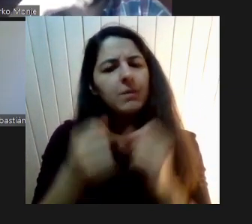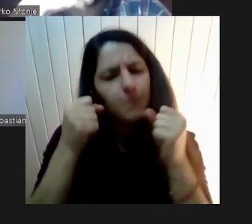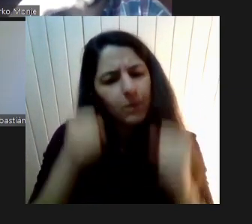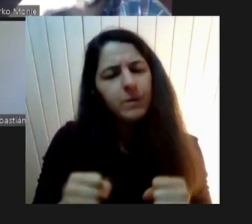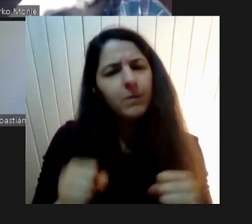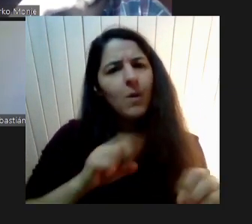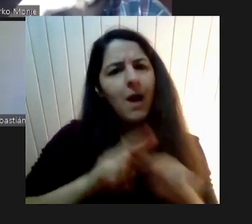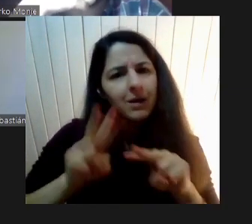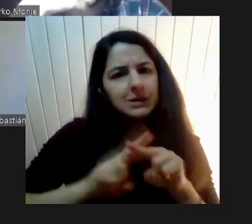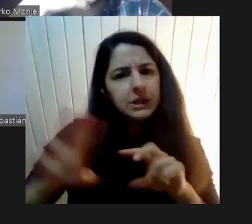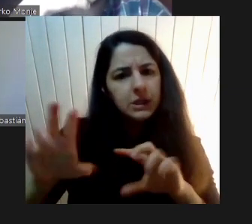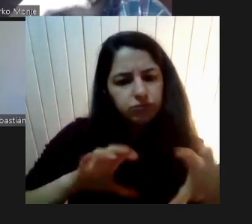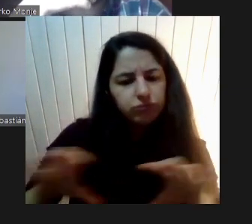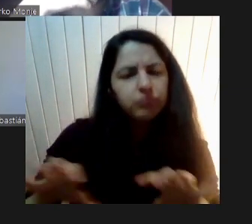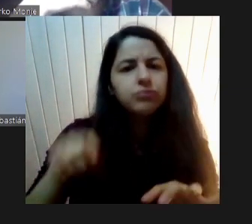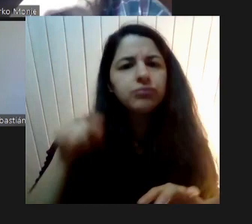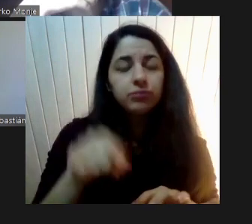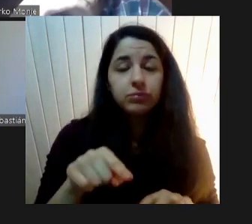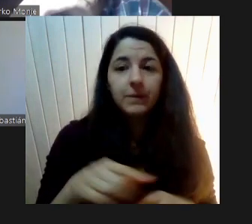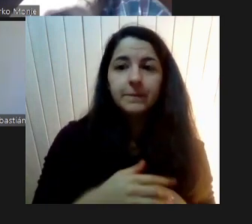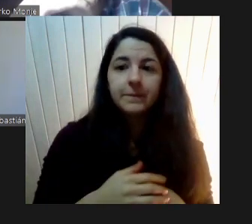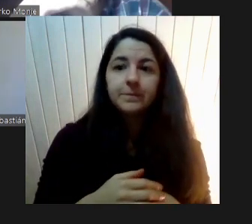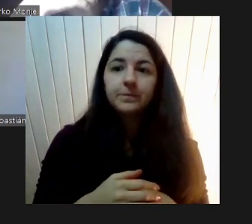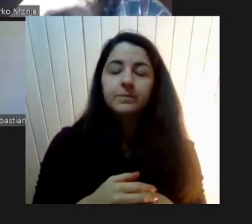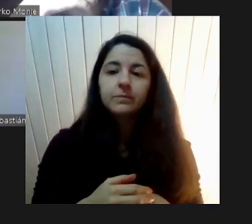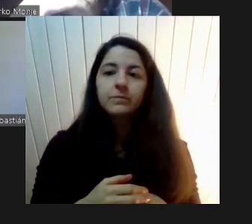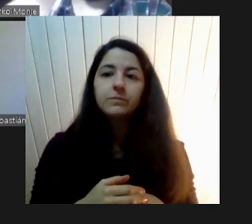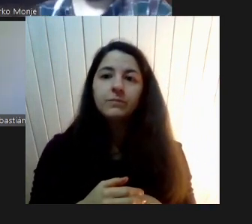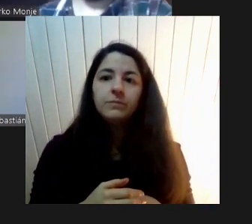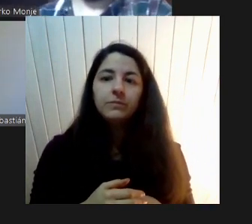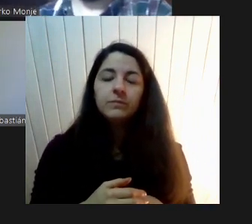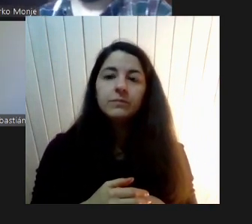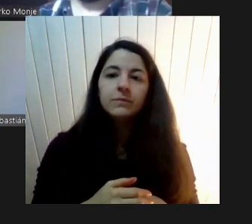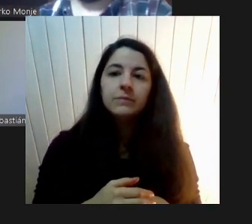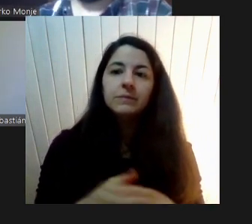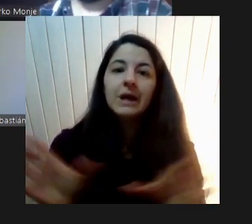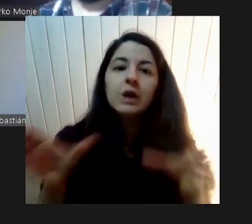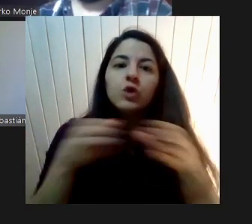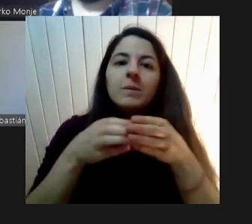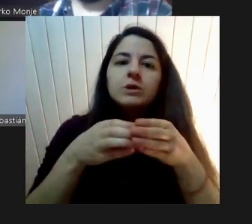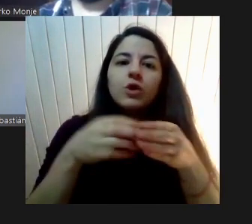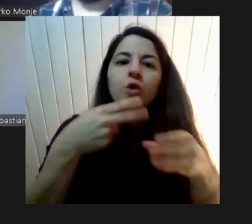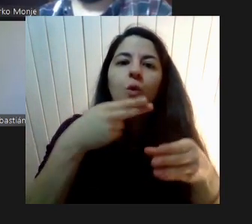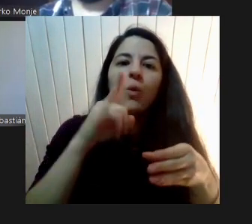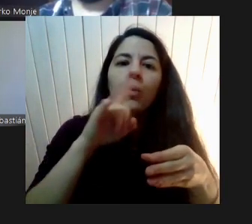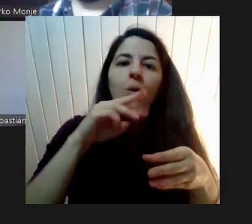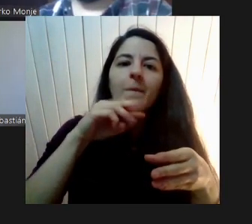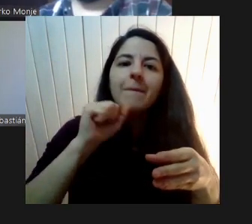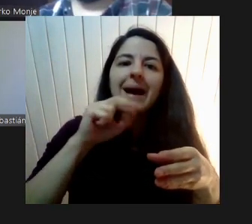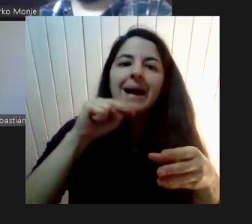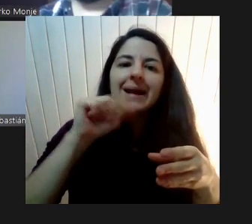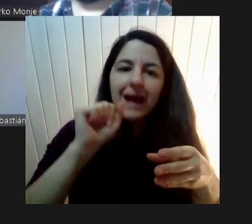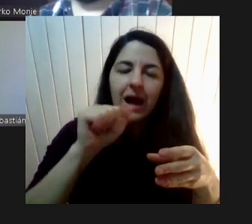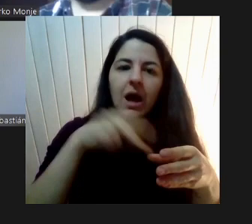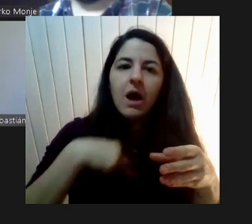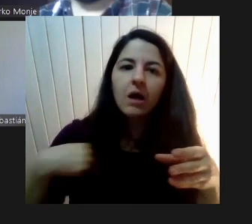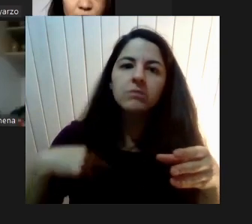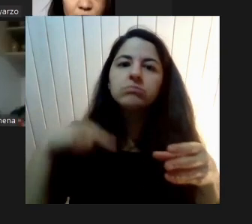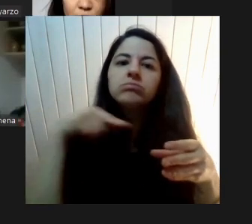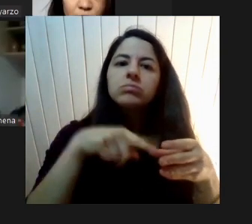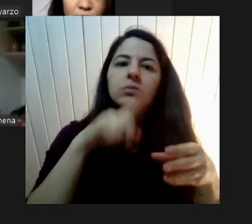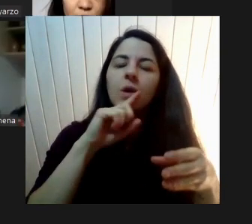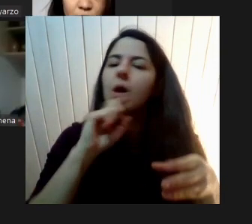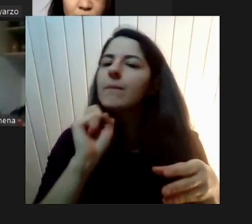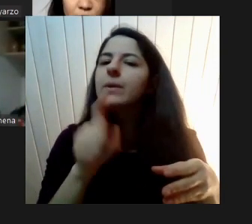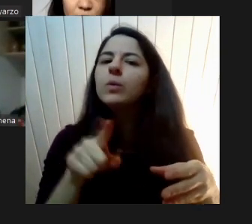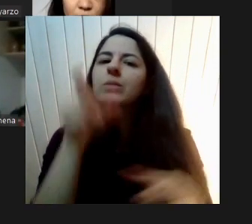La corporación humana Le preguntan A las personas Cuáles creen Que es el lugar Donde se deben Compatir Estas violencias